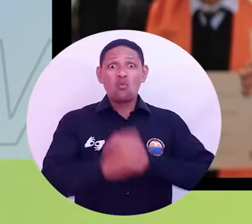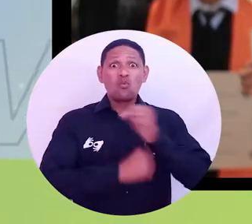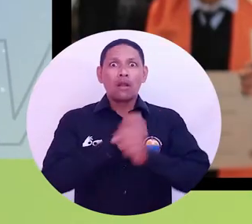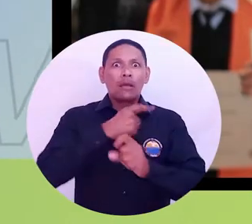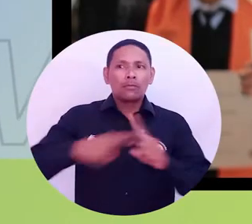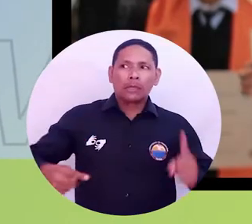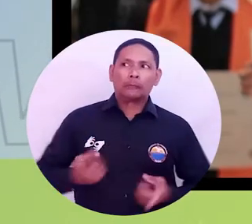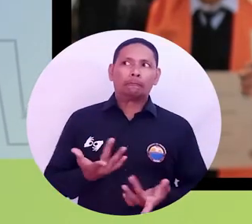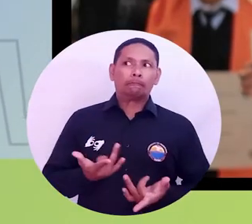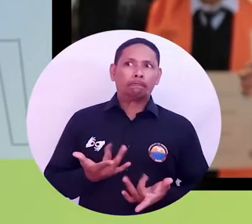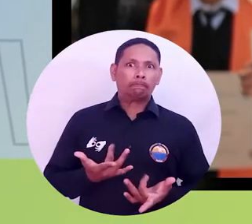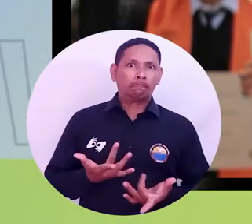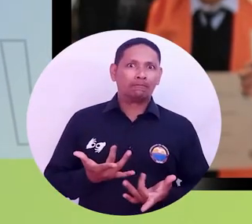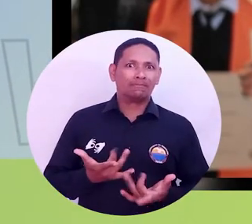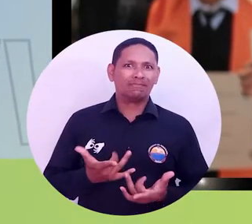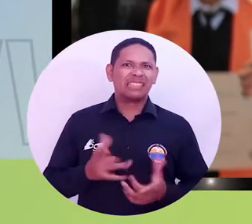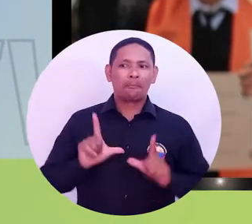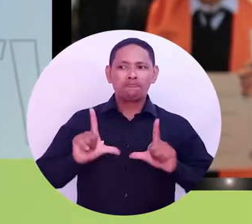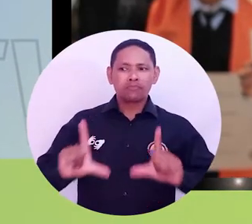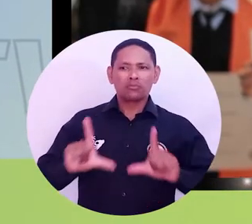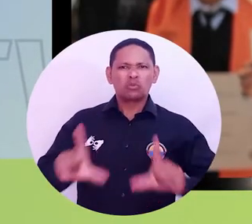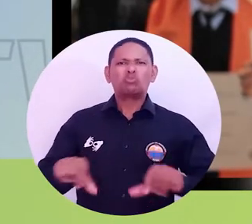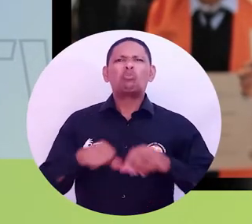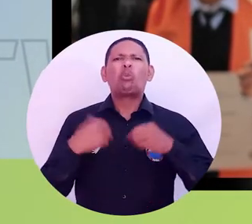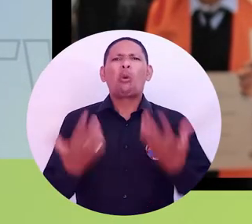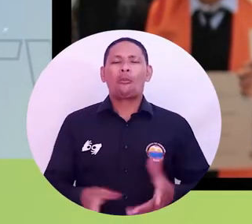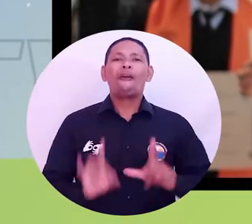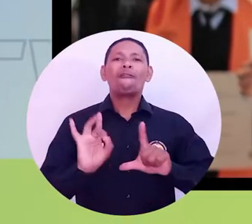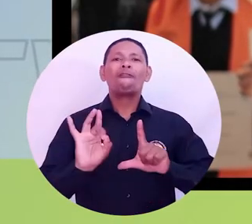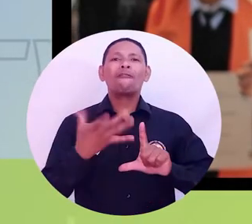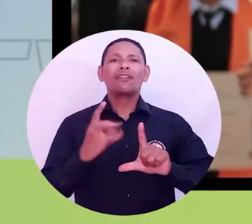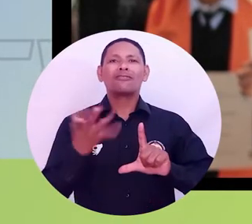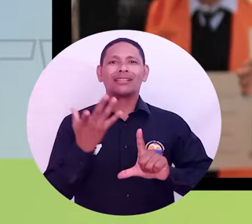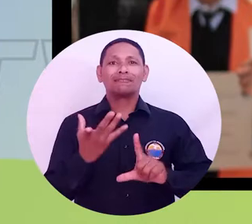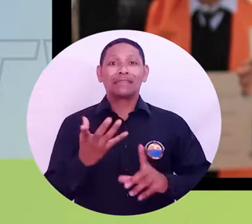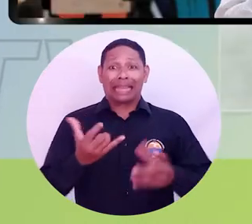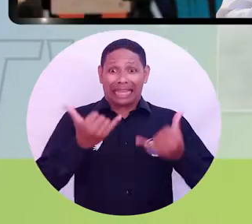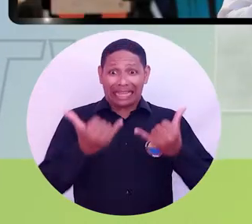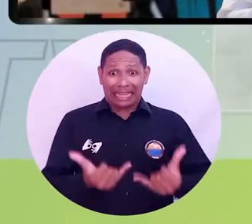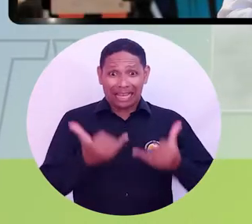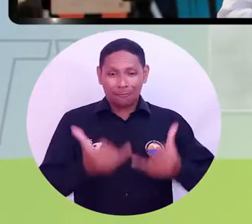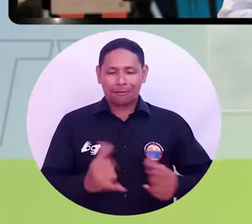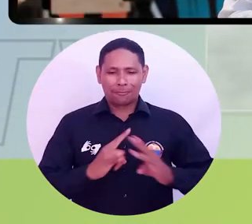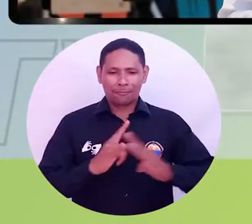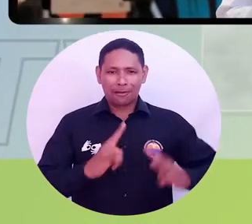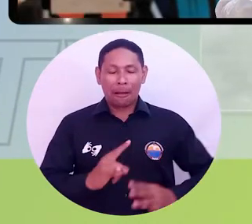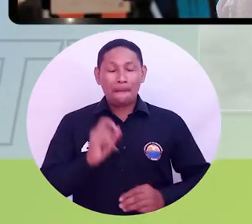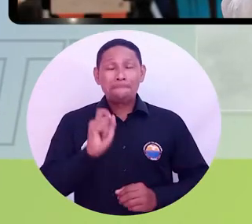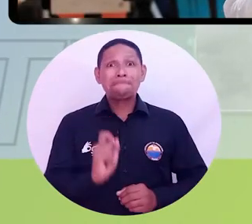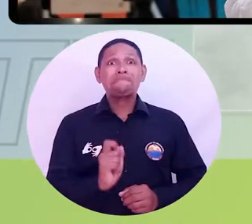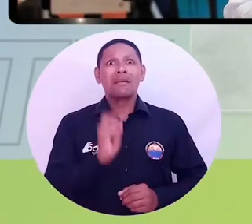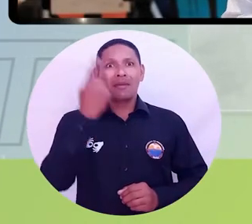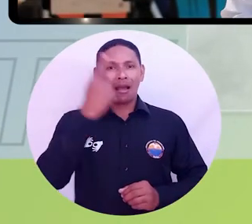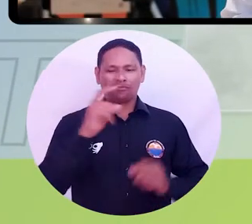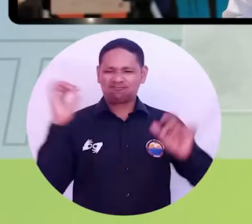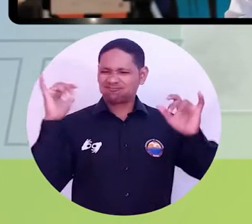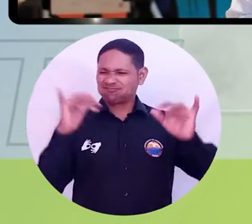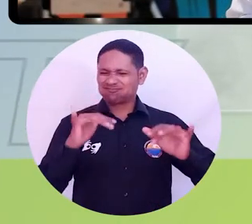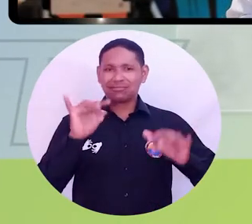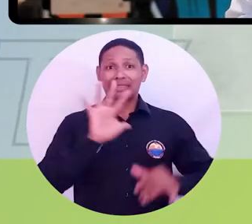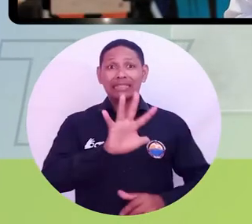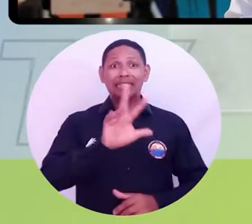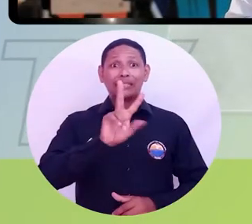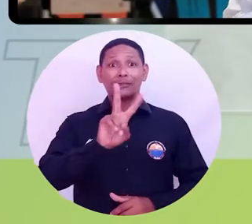Luego de año y medio de ausencia y de entrega de títulos de manera virtual, esta Casa de Estudios Superiores realizó la graduación